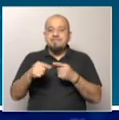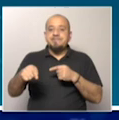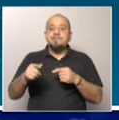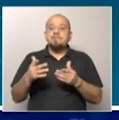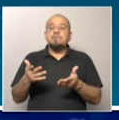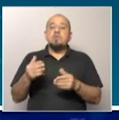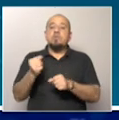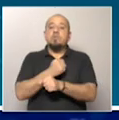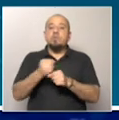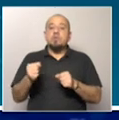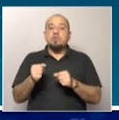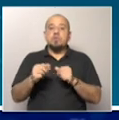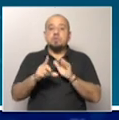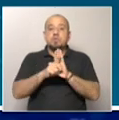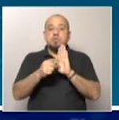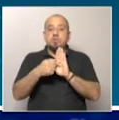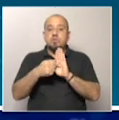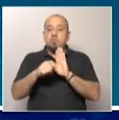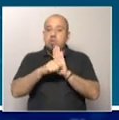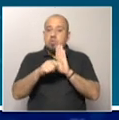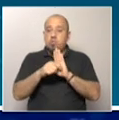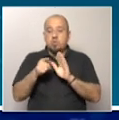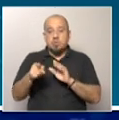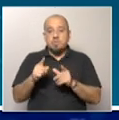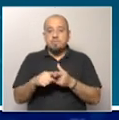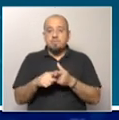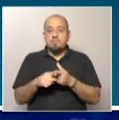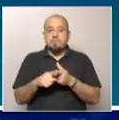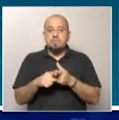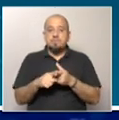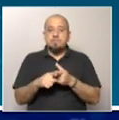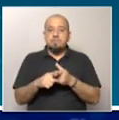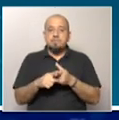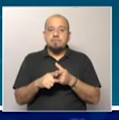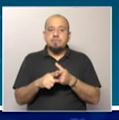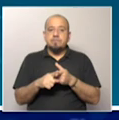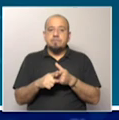una aprobación de una medida como esta. Es decir,